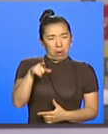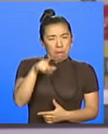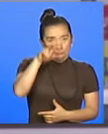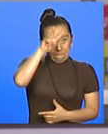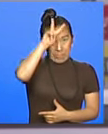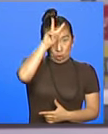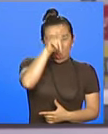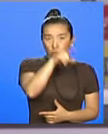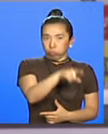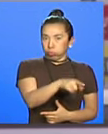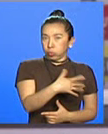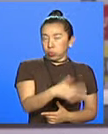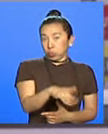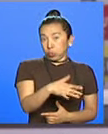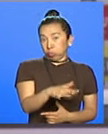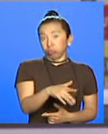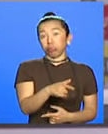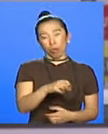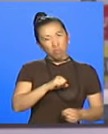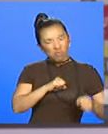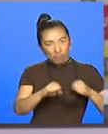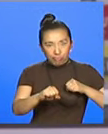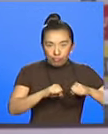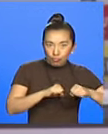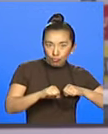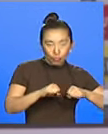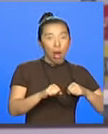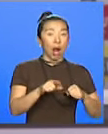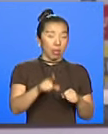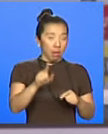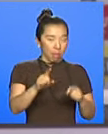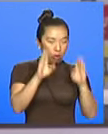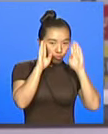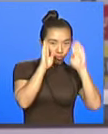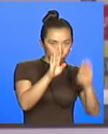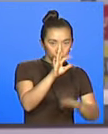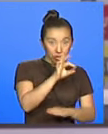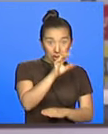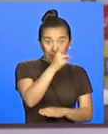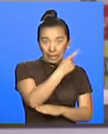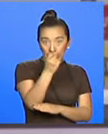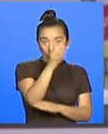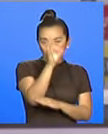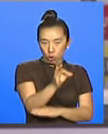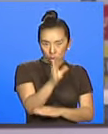en su ataque, bueno, tenemos que estar al 100% concentrados,